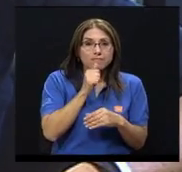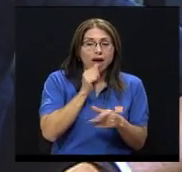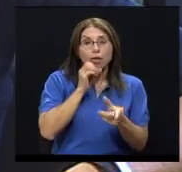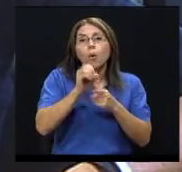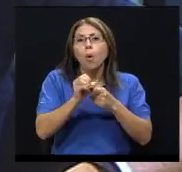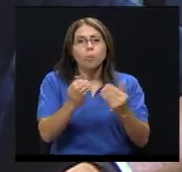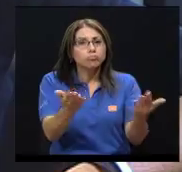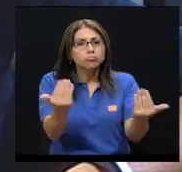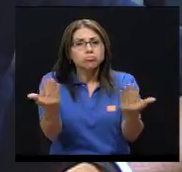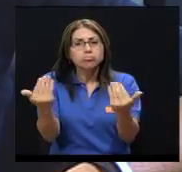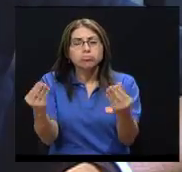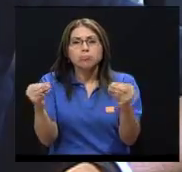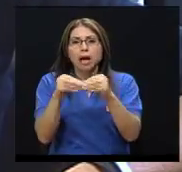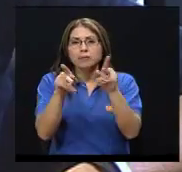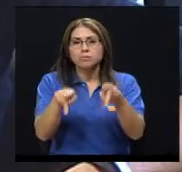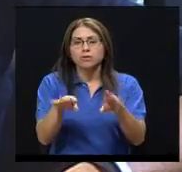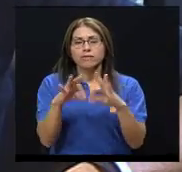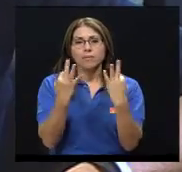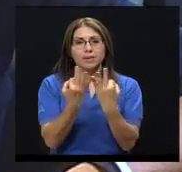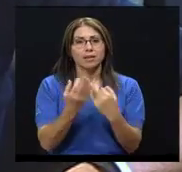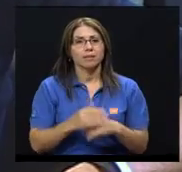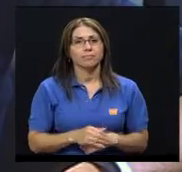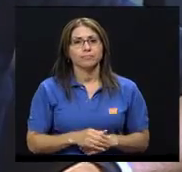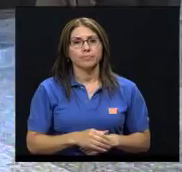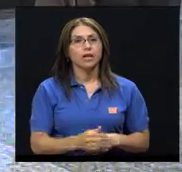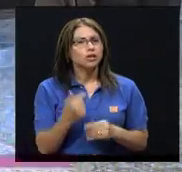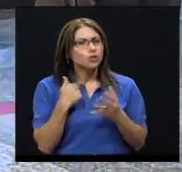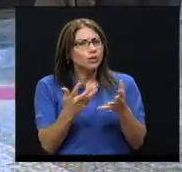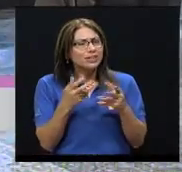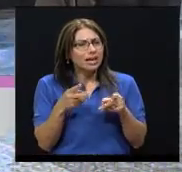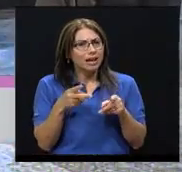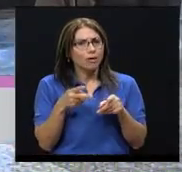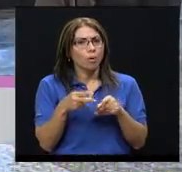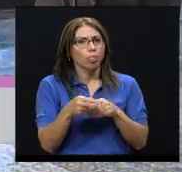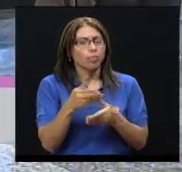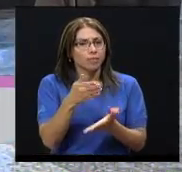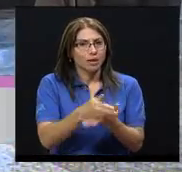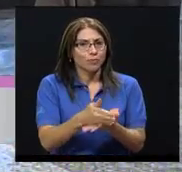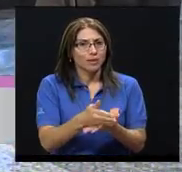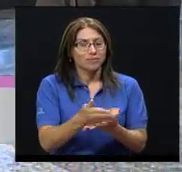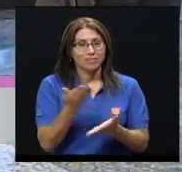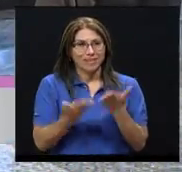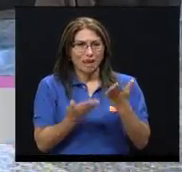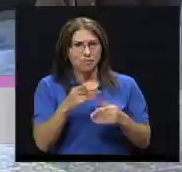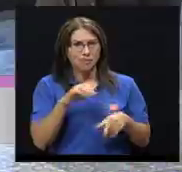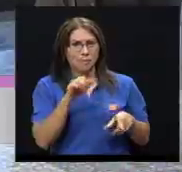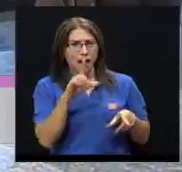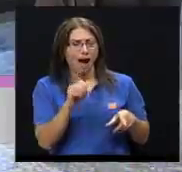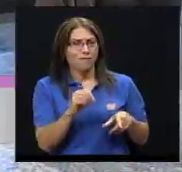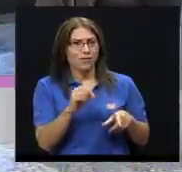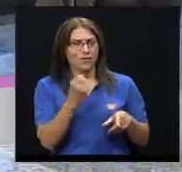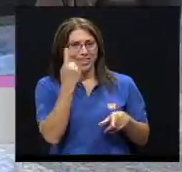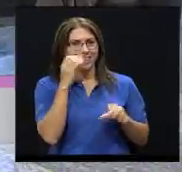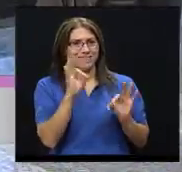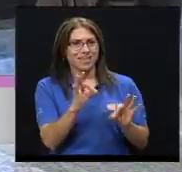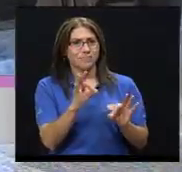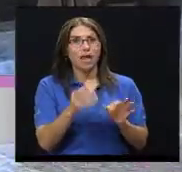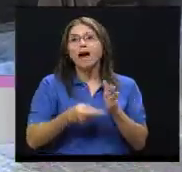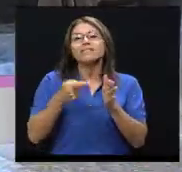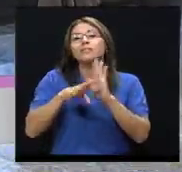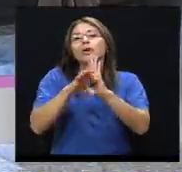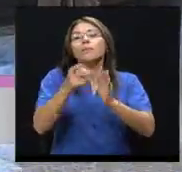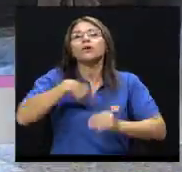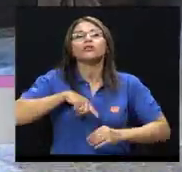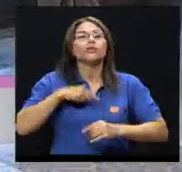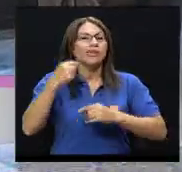más miembros de la familia. Y también yo quisiera aquí como interrumpir brevemente porque tal vez Pablo nos podrá entender muy bien, a veces cuando tenemos un dolor de muela